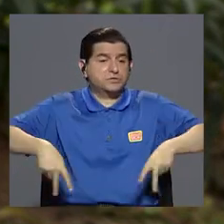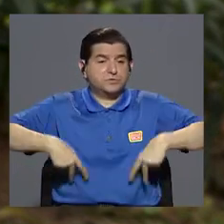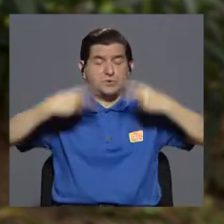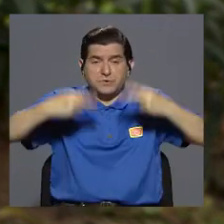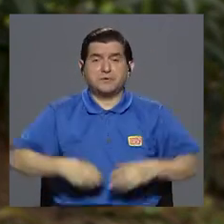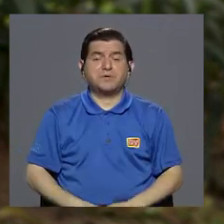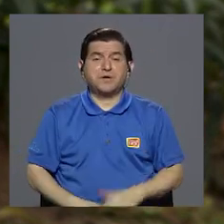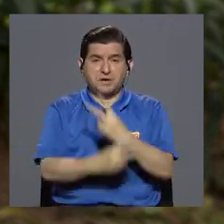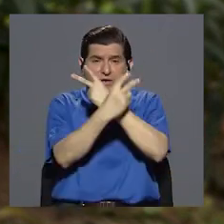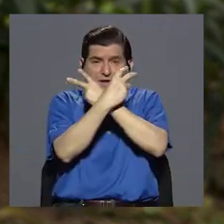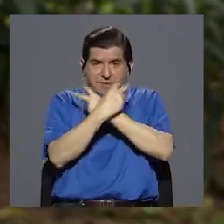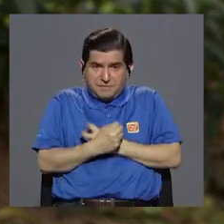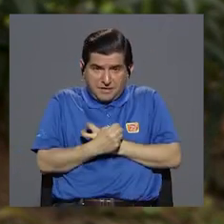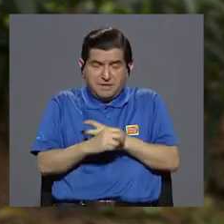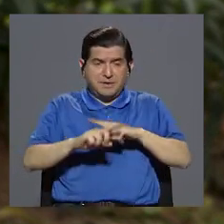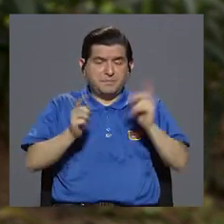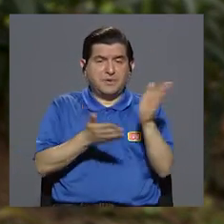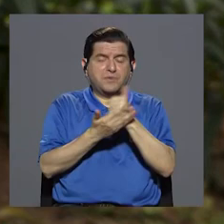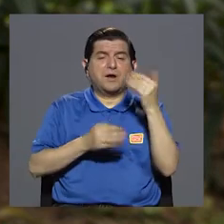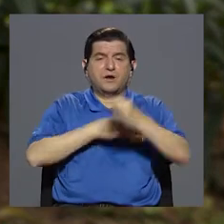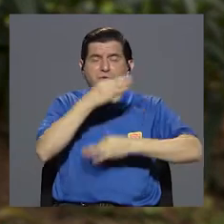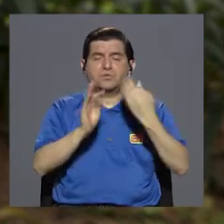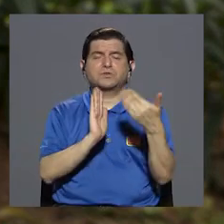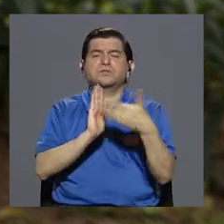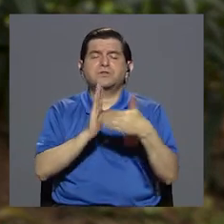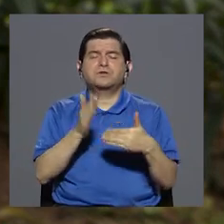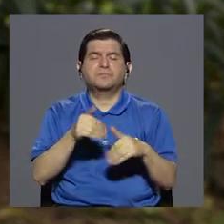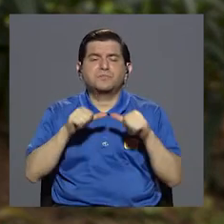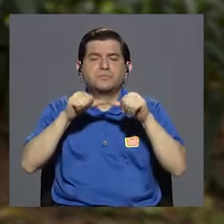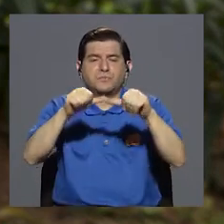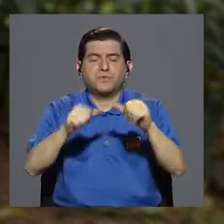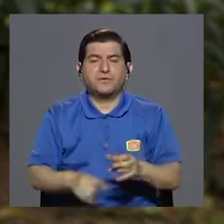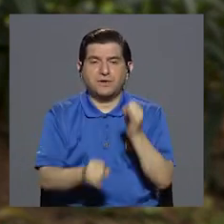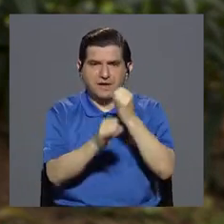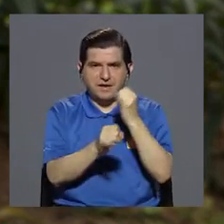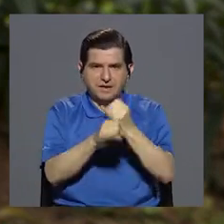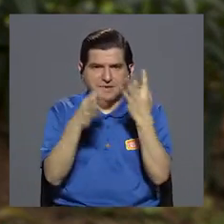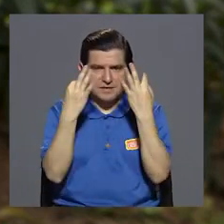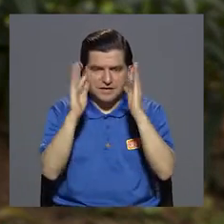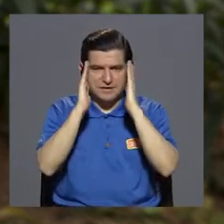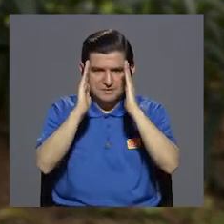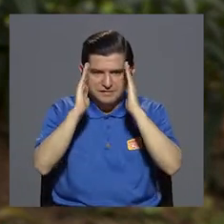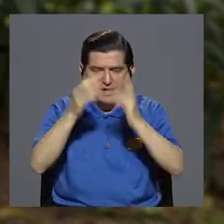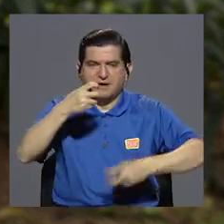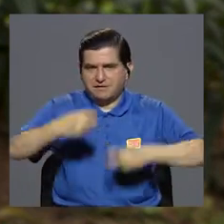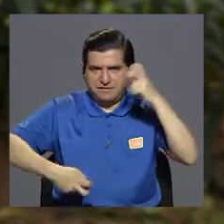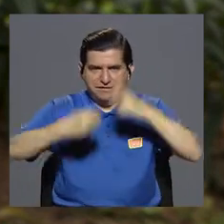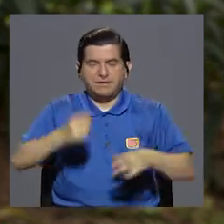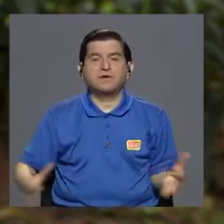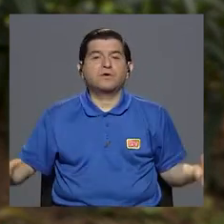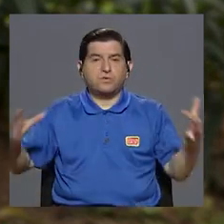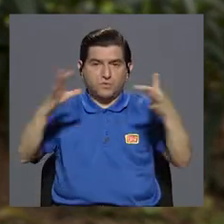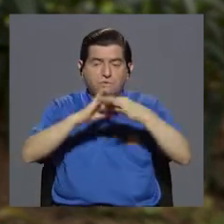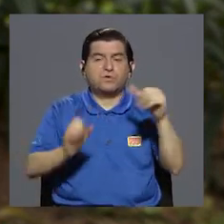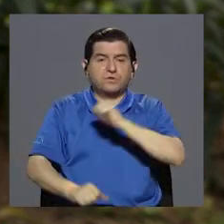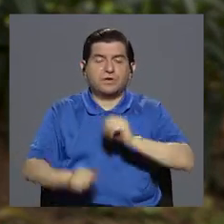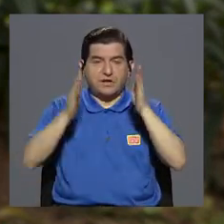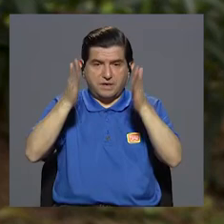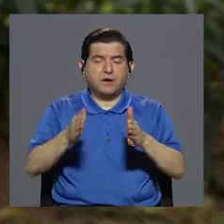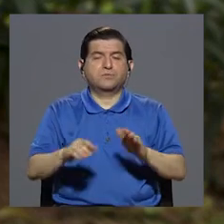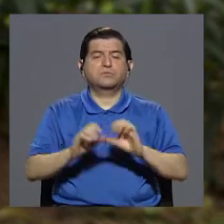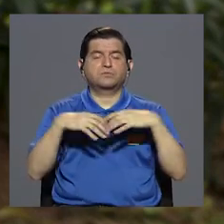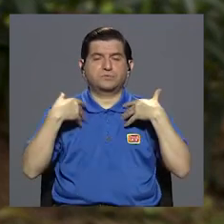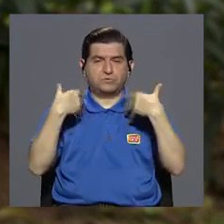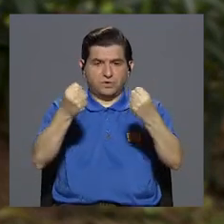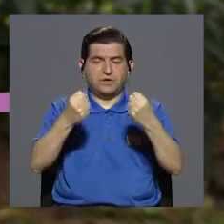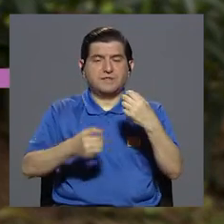sobrevive en un envenenamiento pero que quedan con algún tipo de secuelas? En nuestro instituto estamos tratando de poner atención a ese problema, coordinando con autoridades